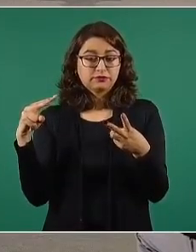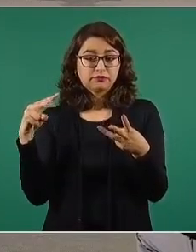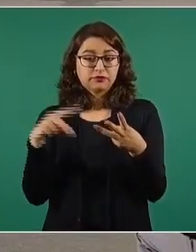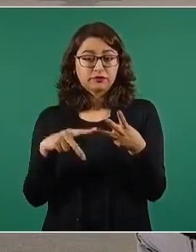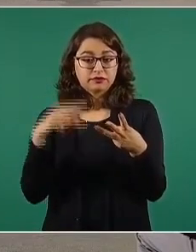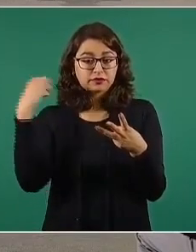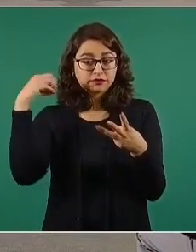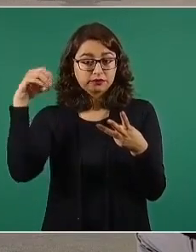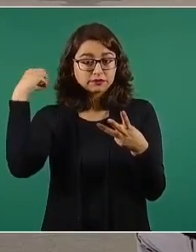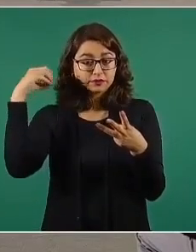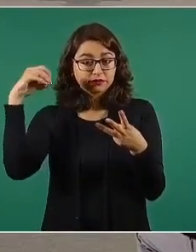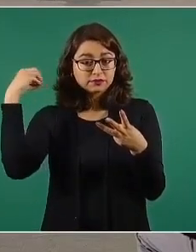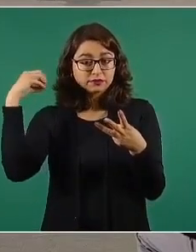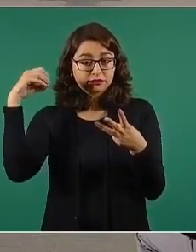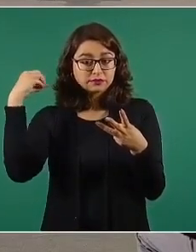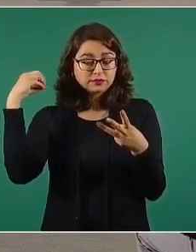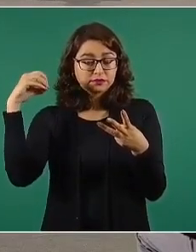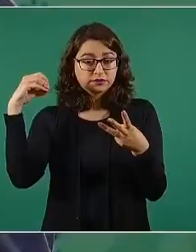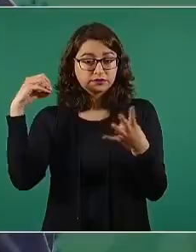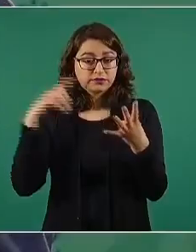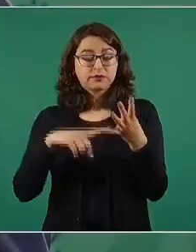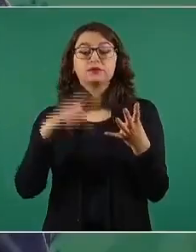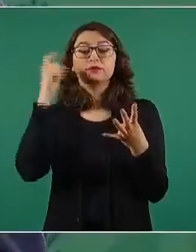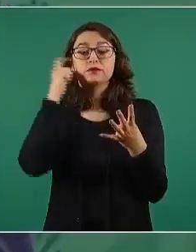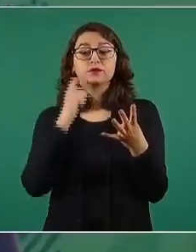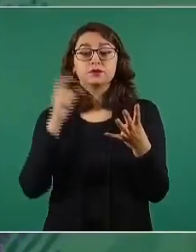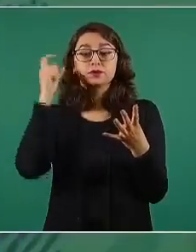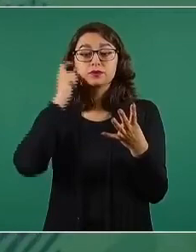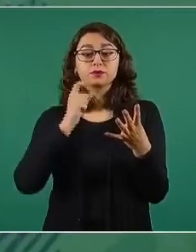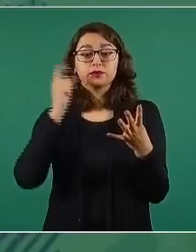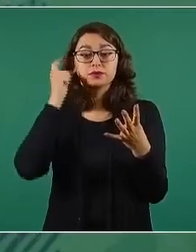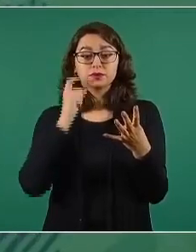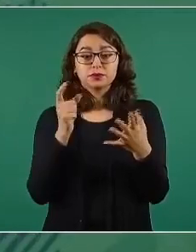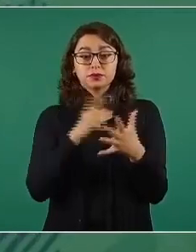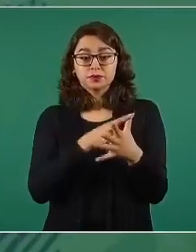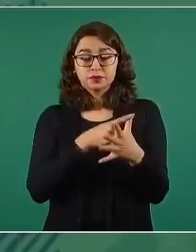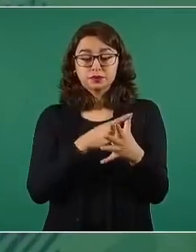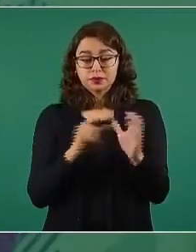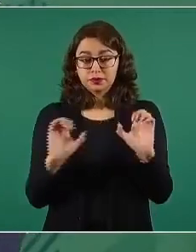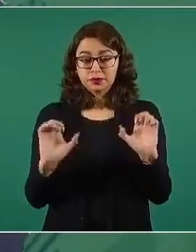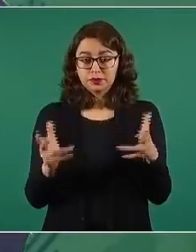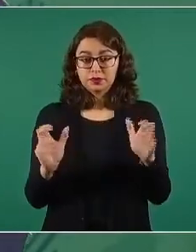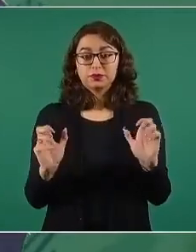Oaxaca, Guerrero y Chiapas.